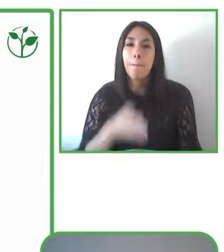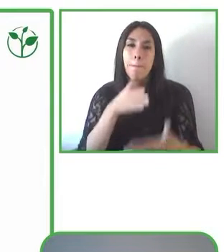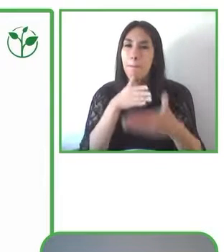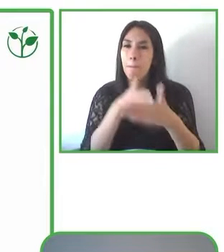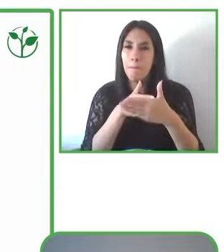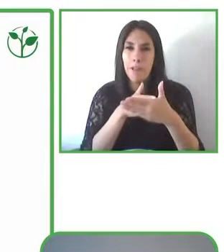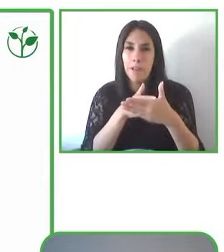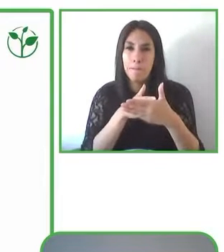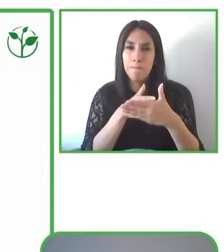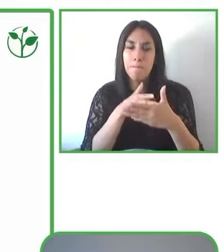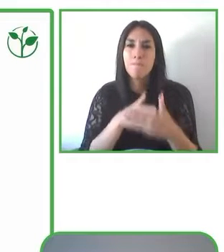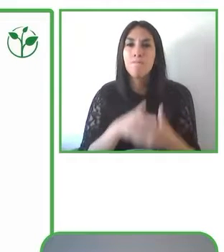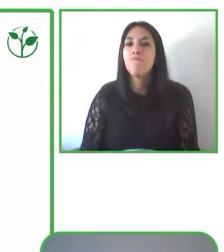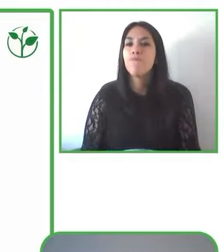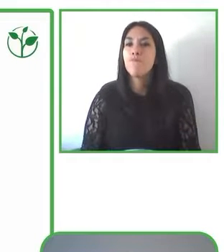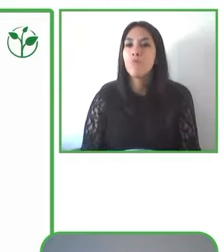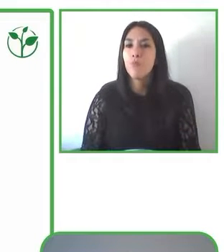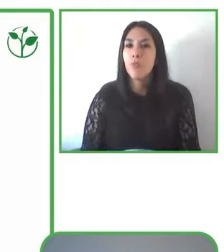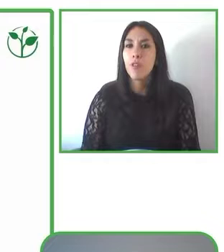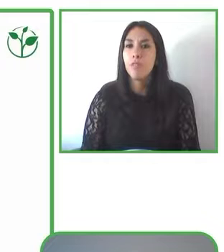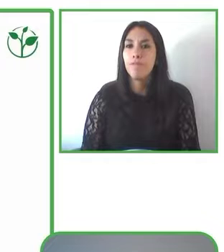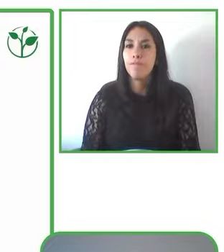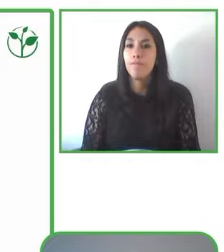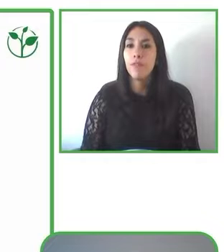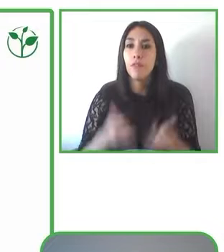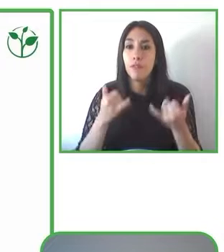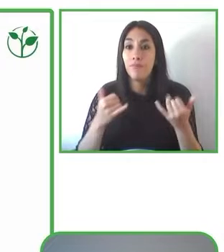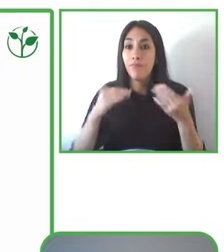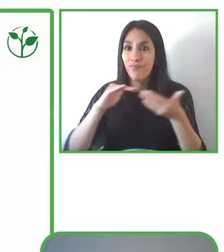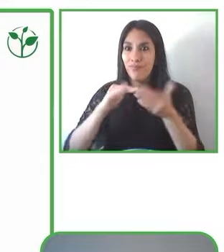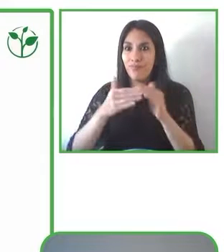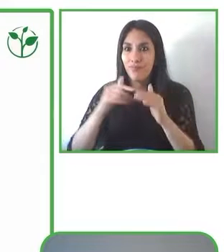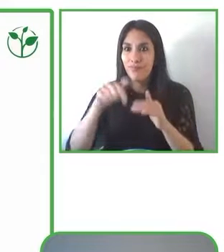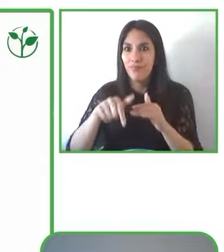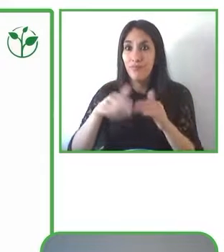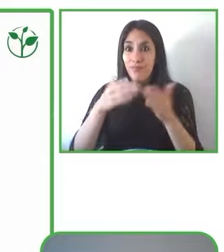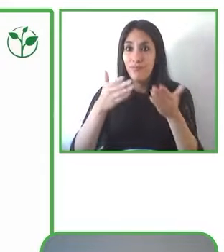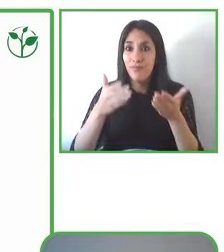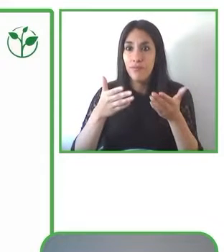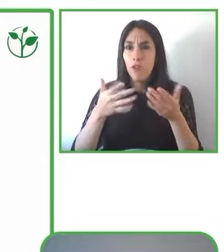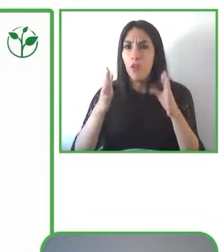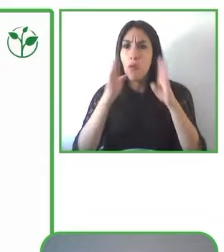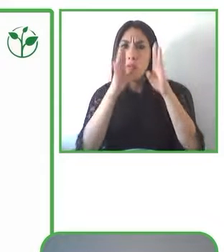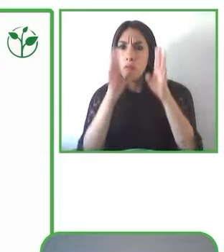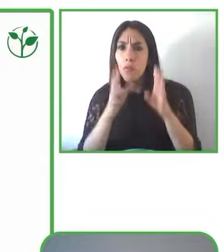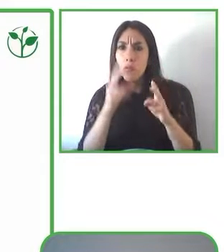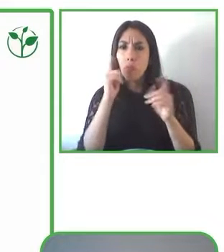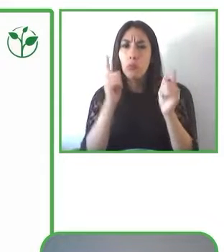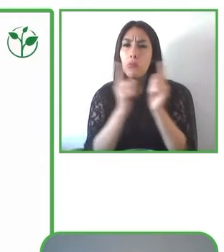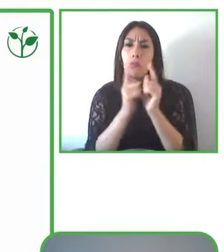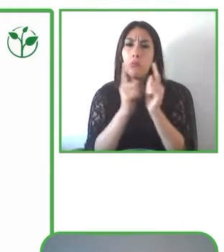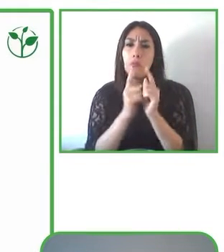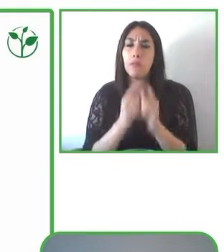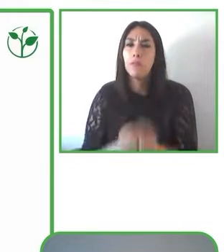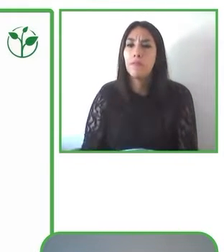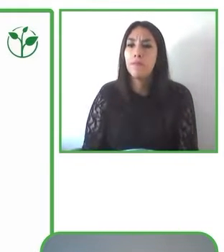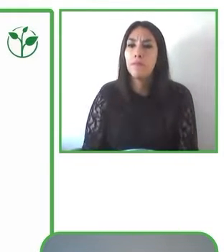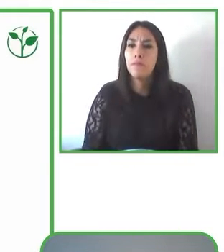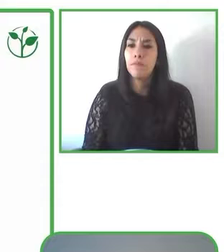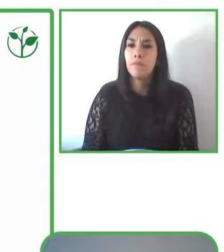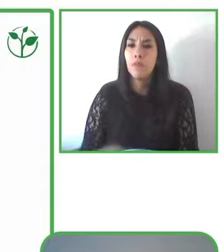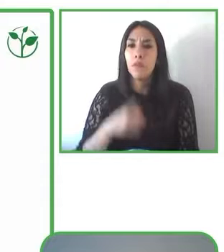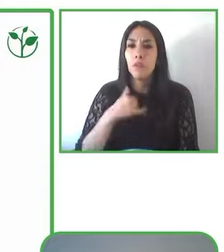En la ciudad, y aquí les cuento brevemente, en el entorno cognitivo y la accesibilidad